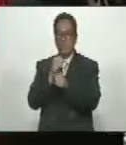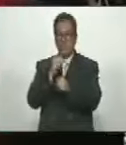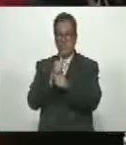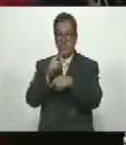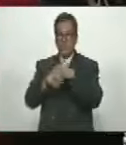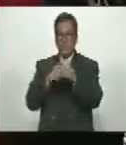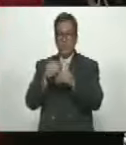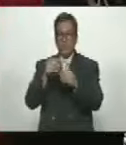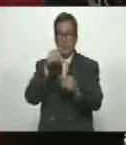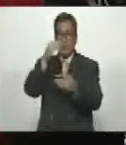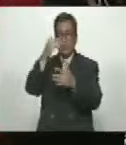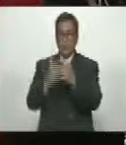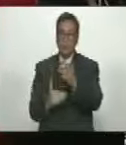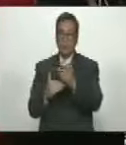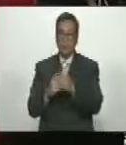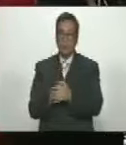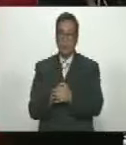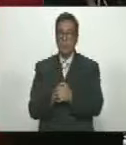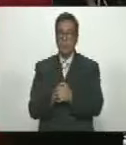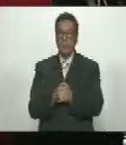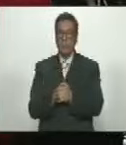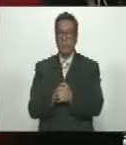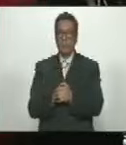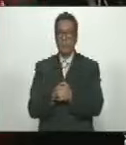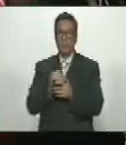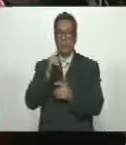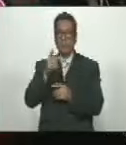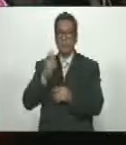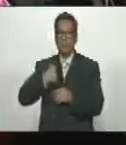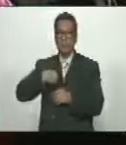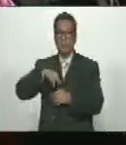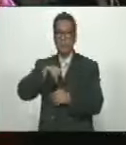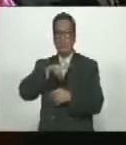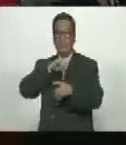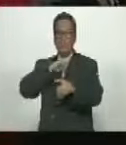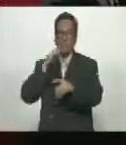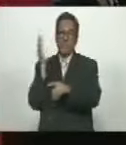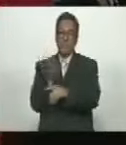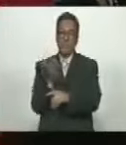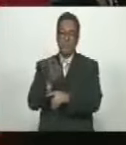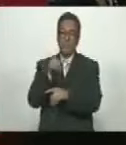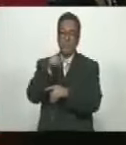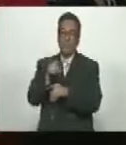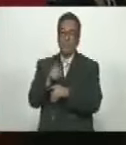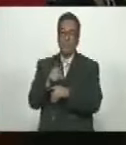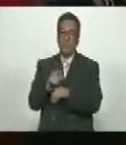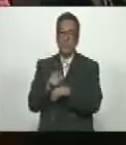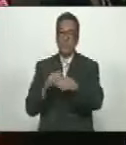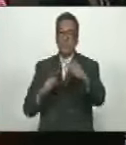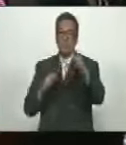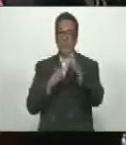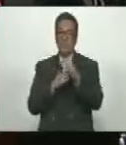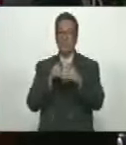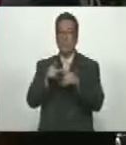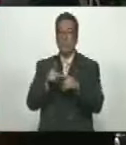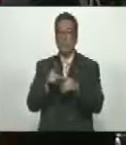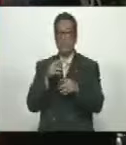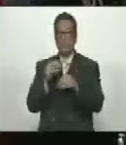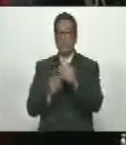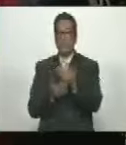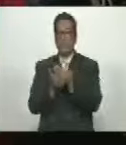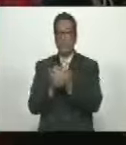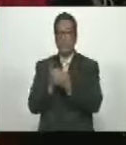limitar a decir que los salarios cayeron y que estamos nosotros condenando el bloqueo y vamos a